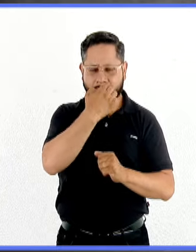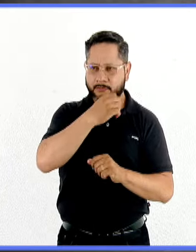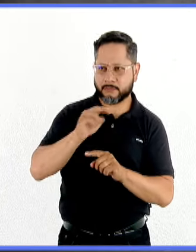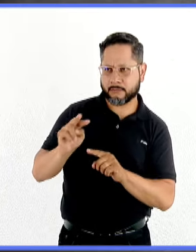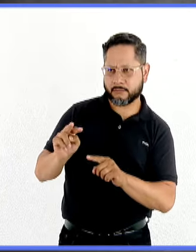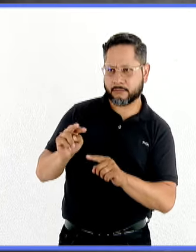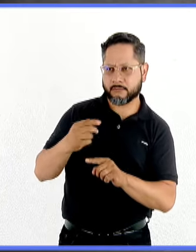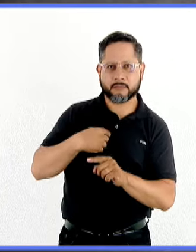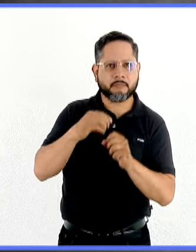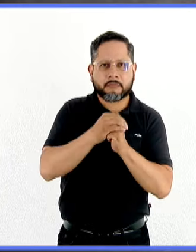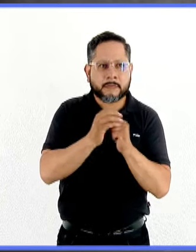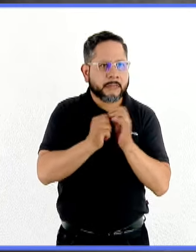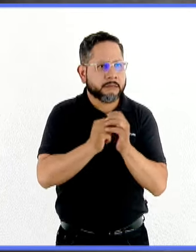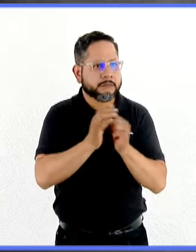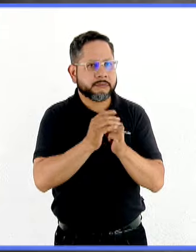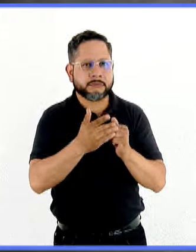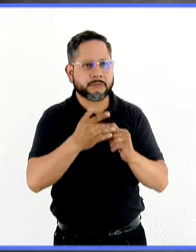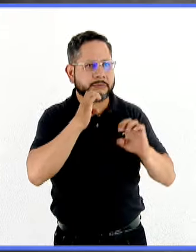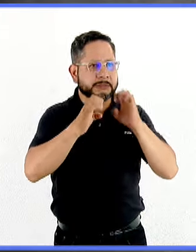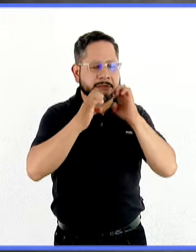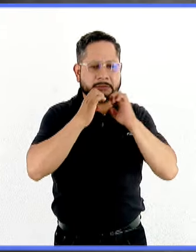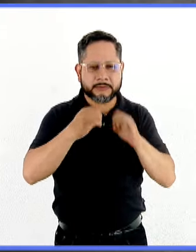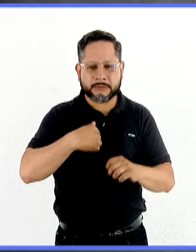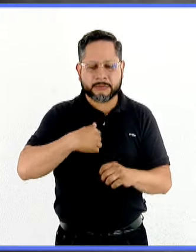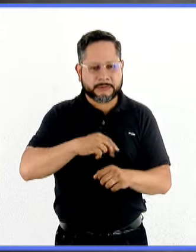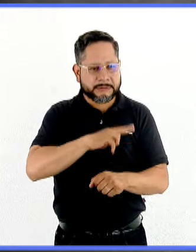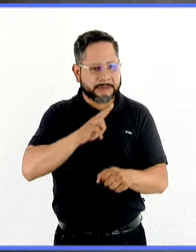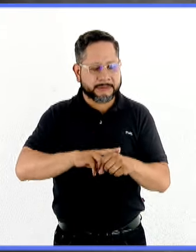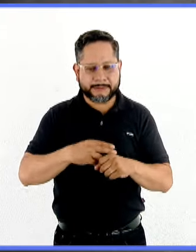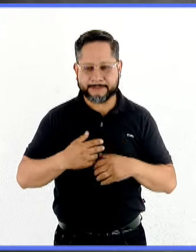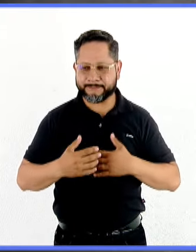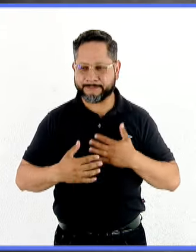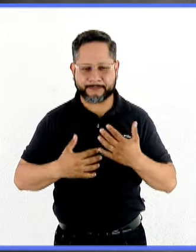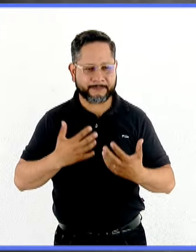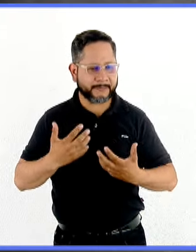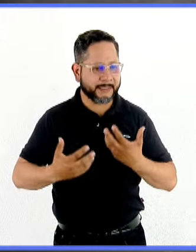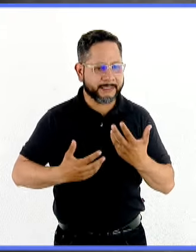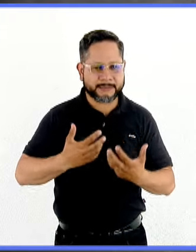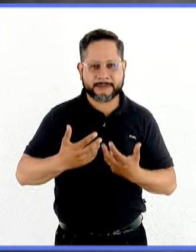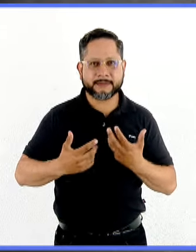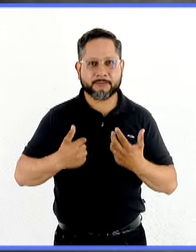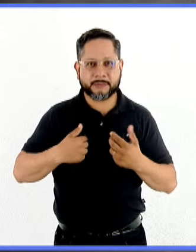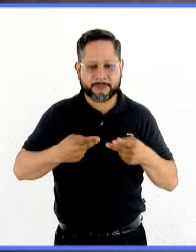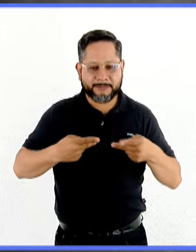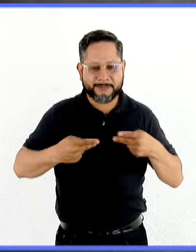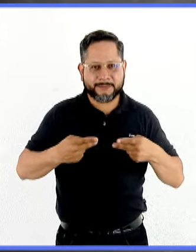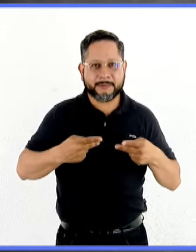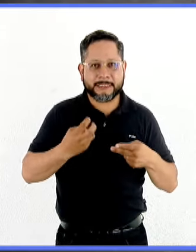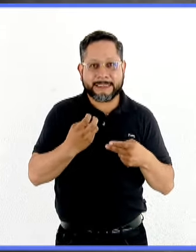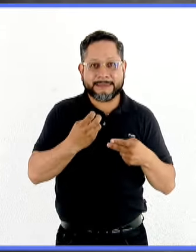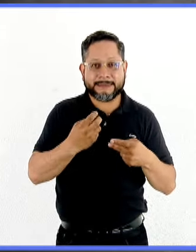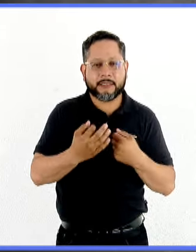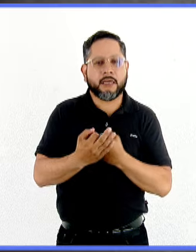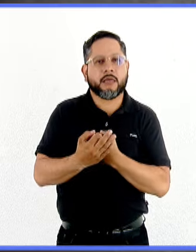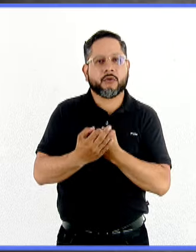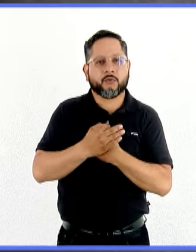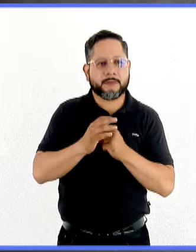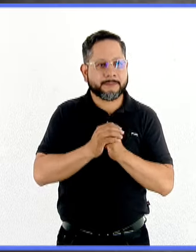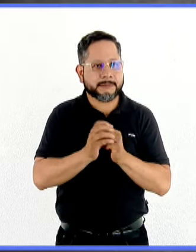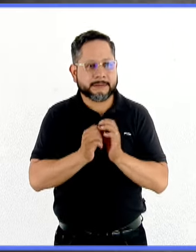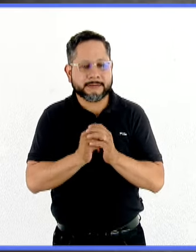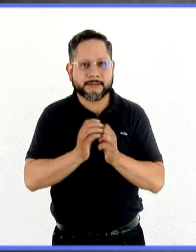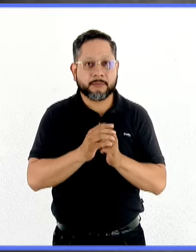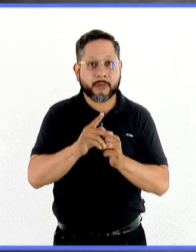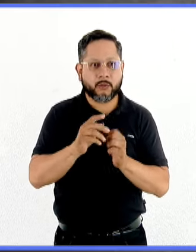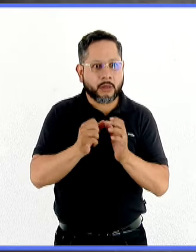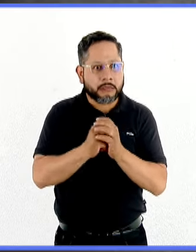tenga yo ansiedad. Voy a tener una entrevista, es absolutamente normal que me tenga que preparar para ello y la ansiedad es útil para darme solución. Pero